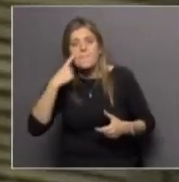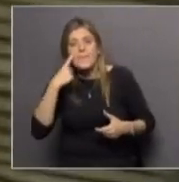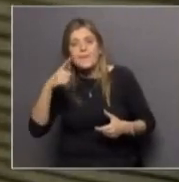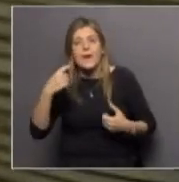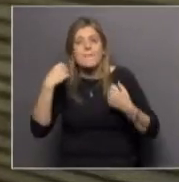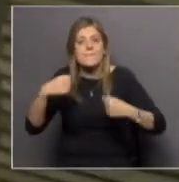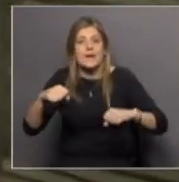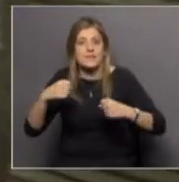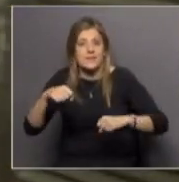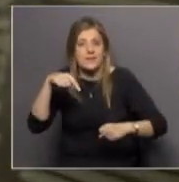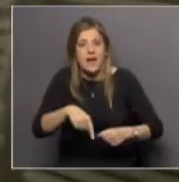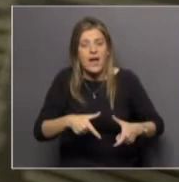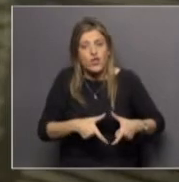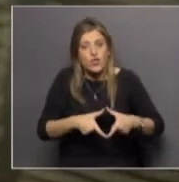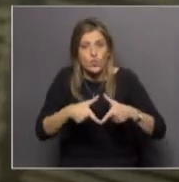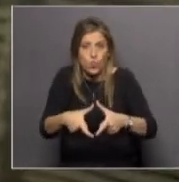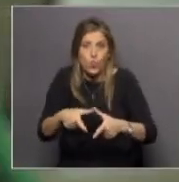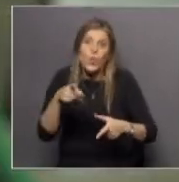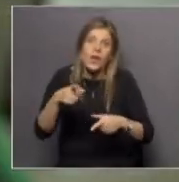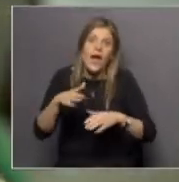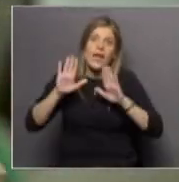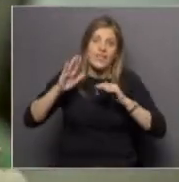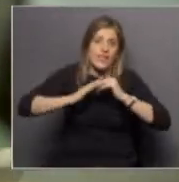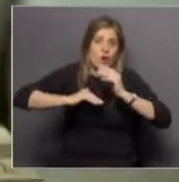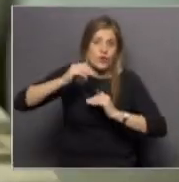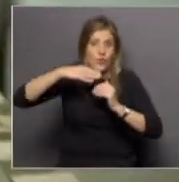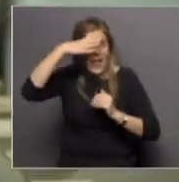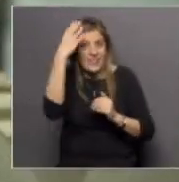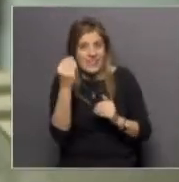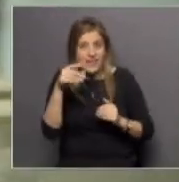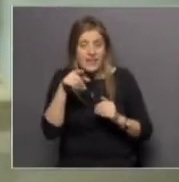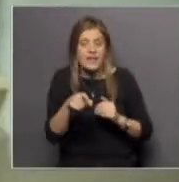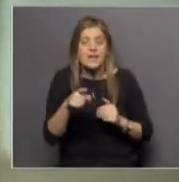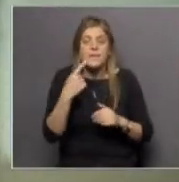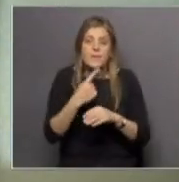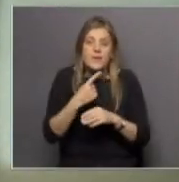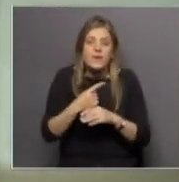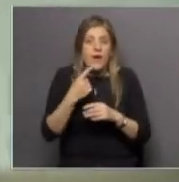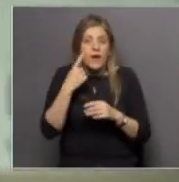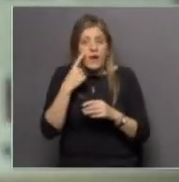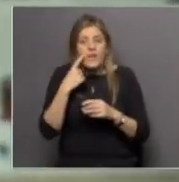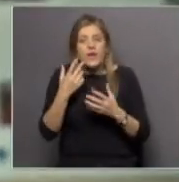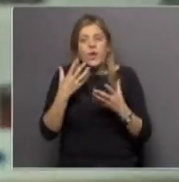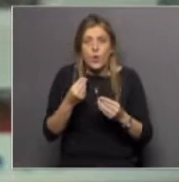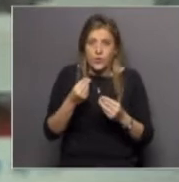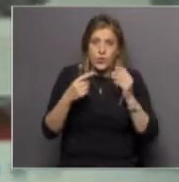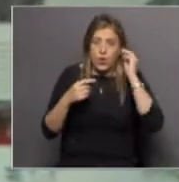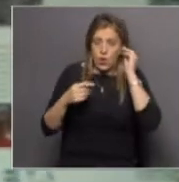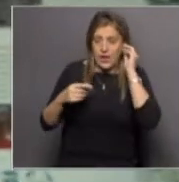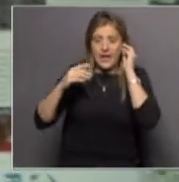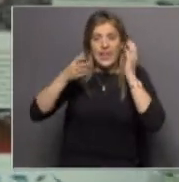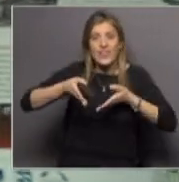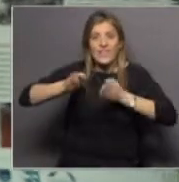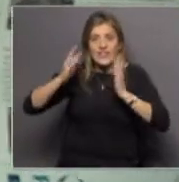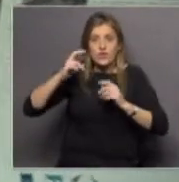porte que se hizo aquí en el túnel en ese momento se estudió principalmente las cargas que se producían sobre el envolvente del edificio